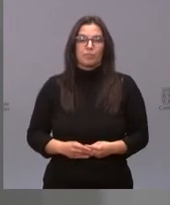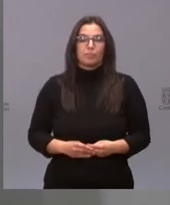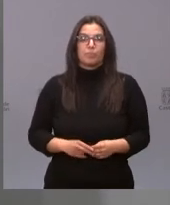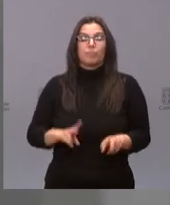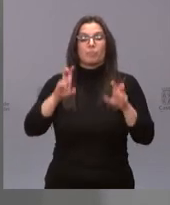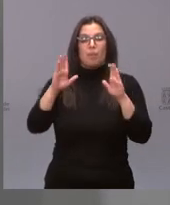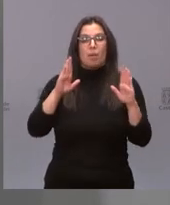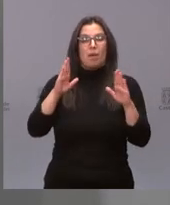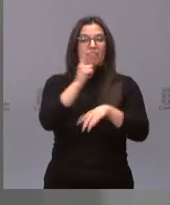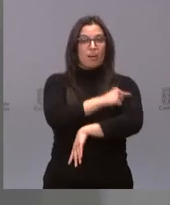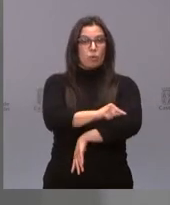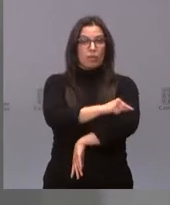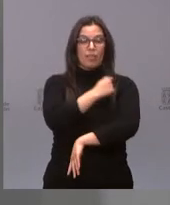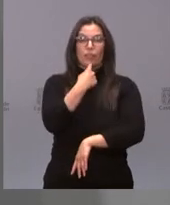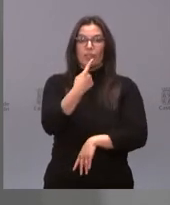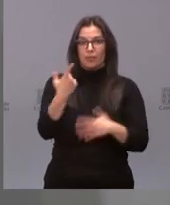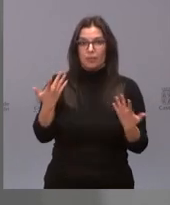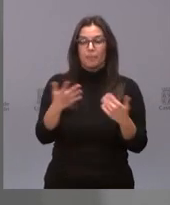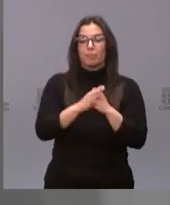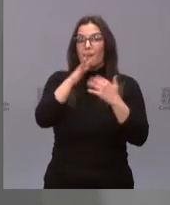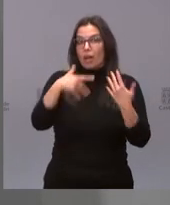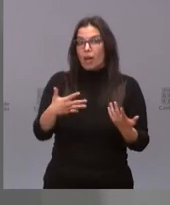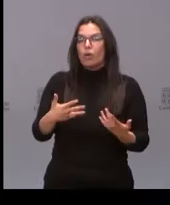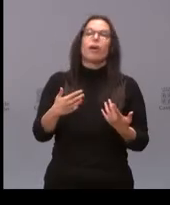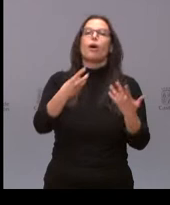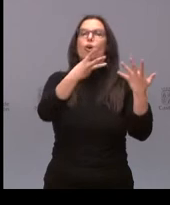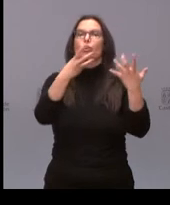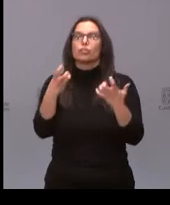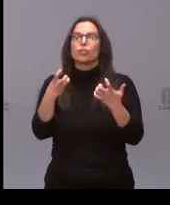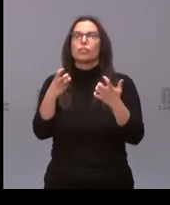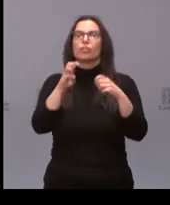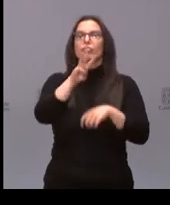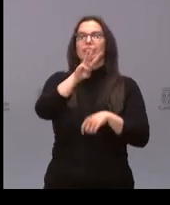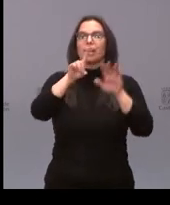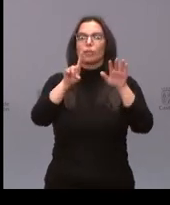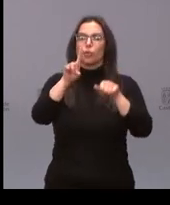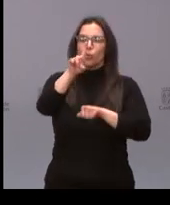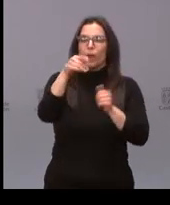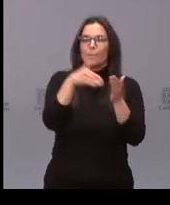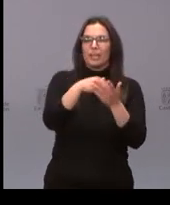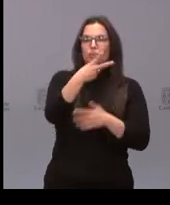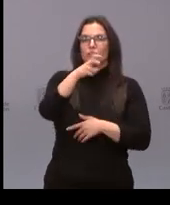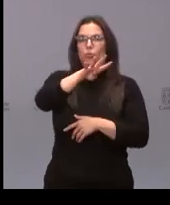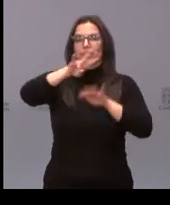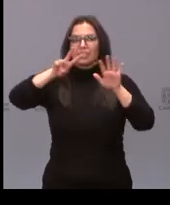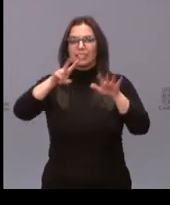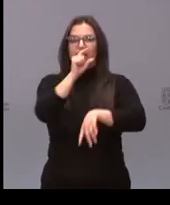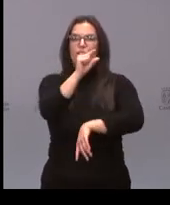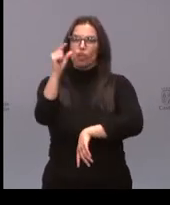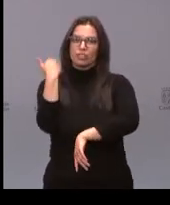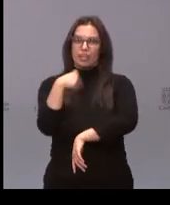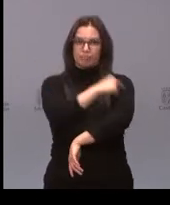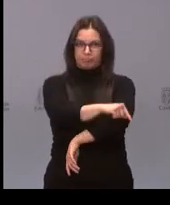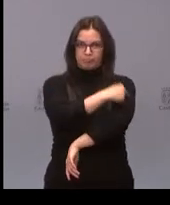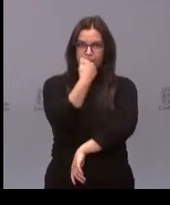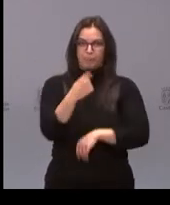campaña de vacunación, señalar que a fecha de hoy tenemos 831.247 dosis administradas